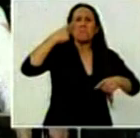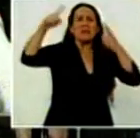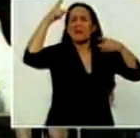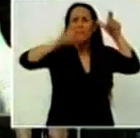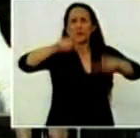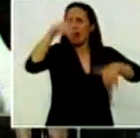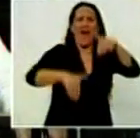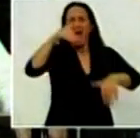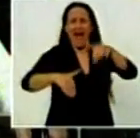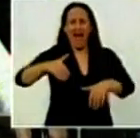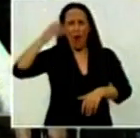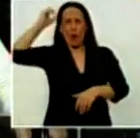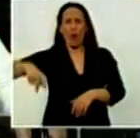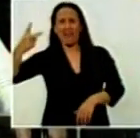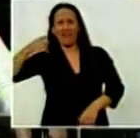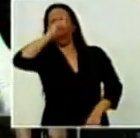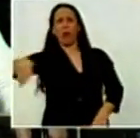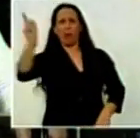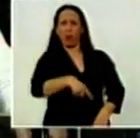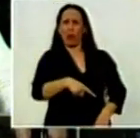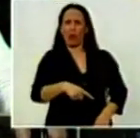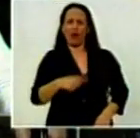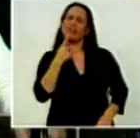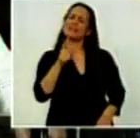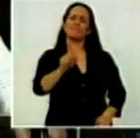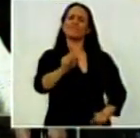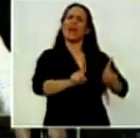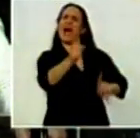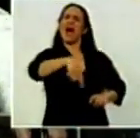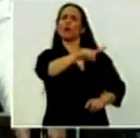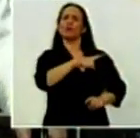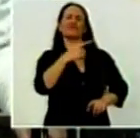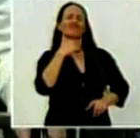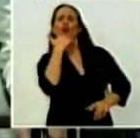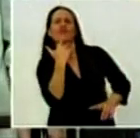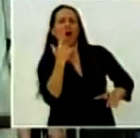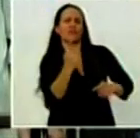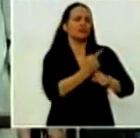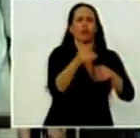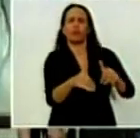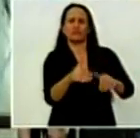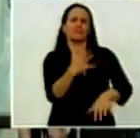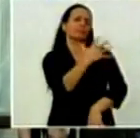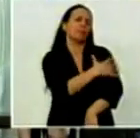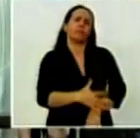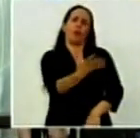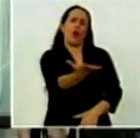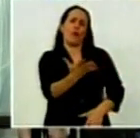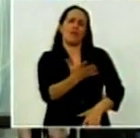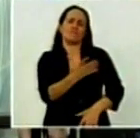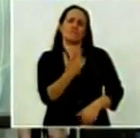que hay algunos que no pueden o no saben votar porque son pobres, creo que estamos